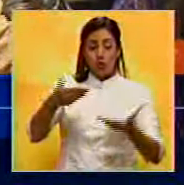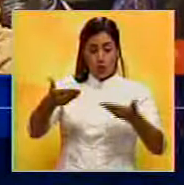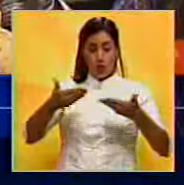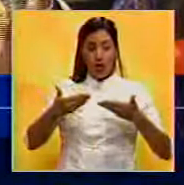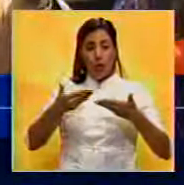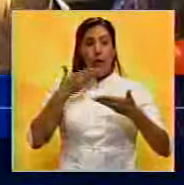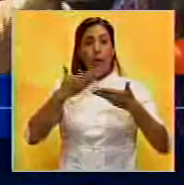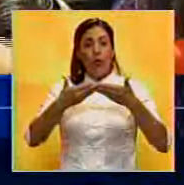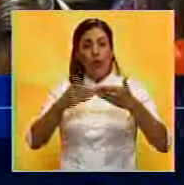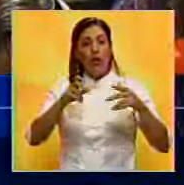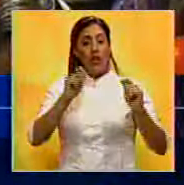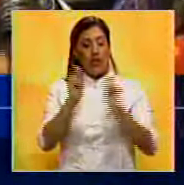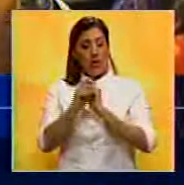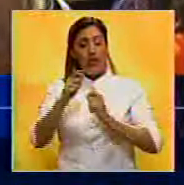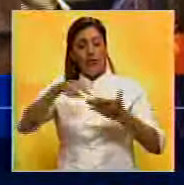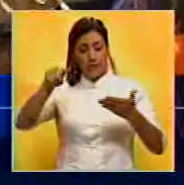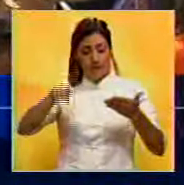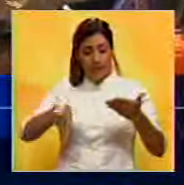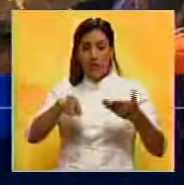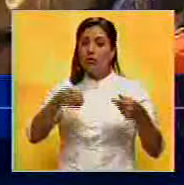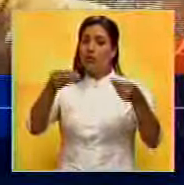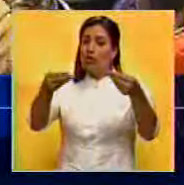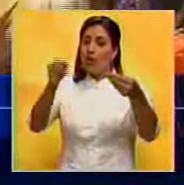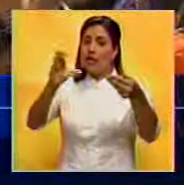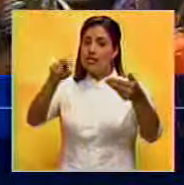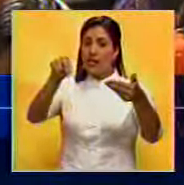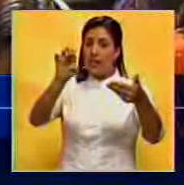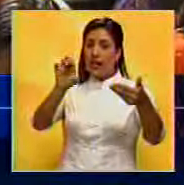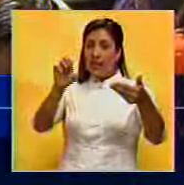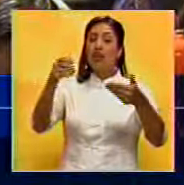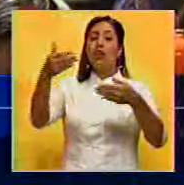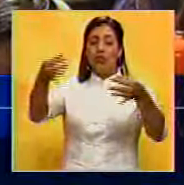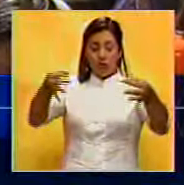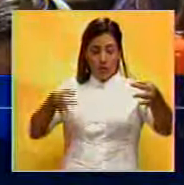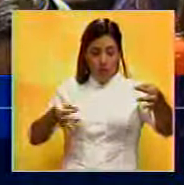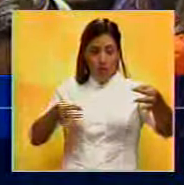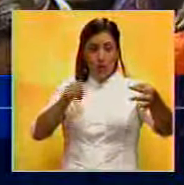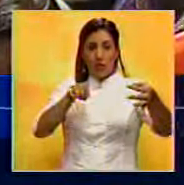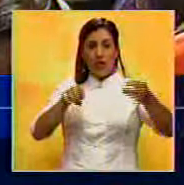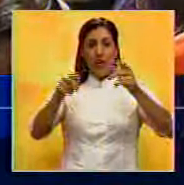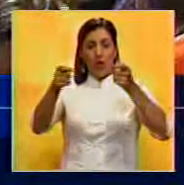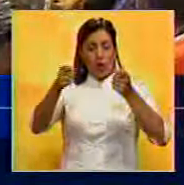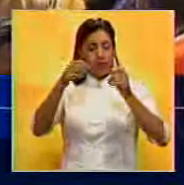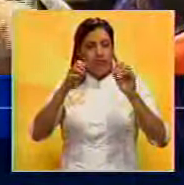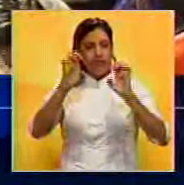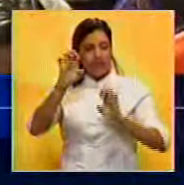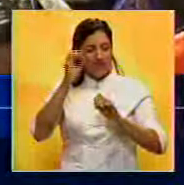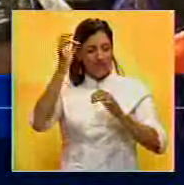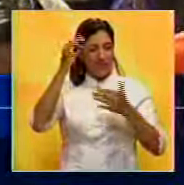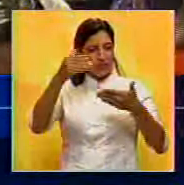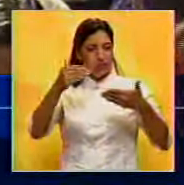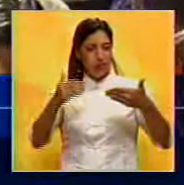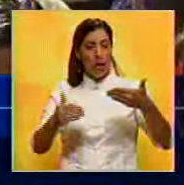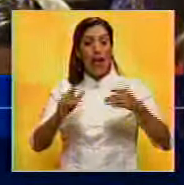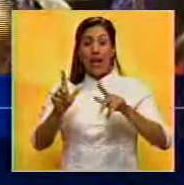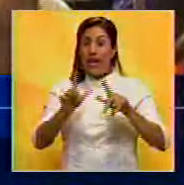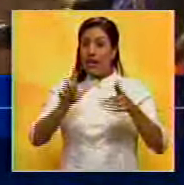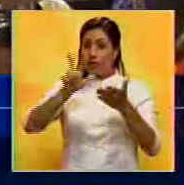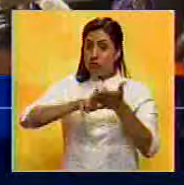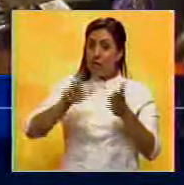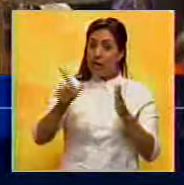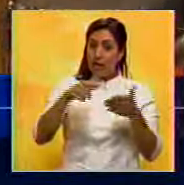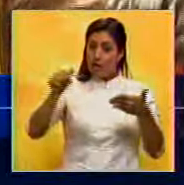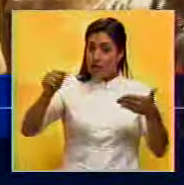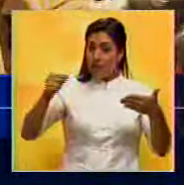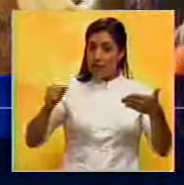una proforma, recogimos nuestra firma, la llevamos al Consejo Nacional Electoral, le metieron un control de calidad superestricto y una vez que cumplimos con los